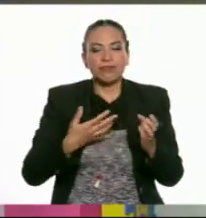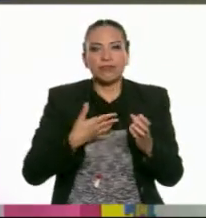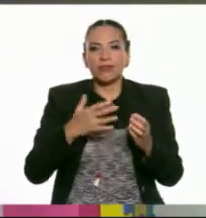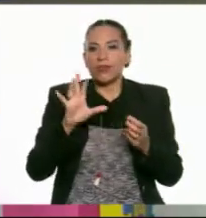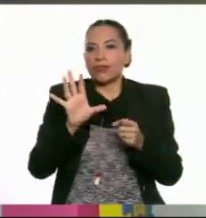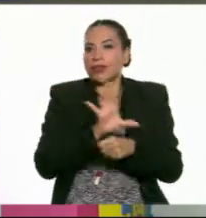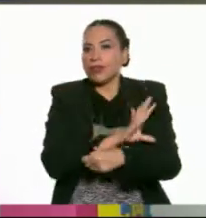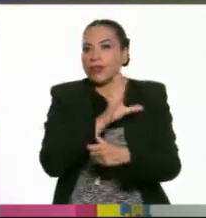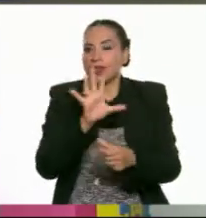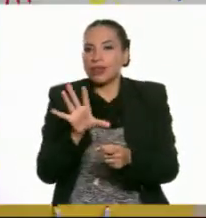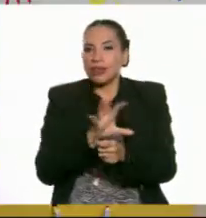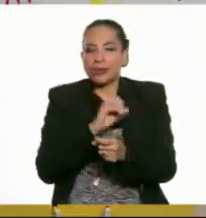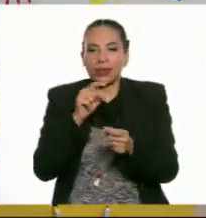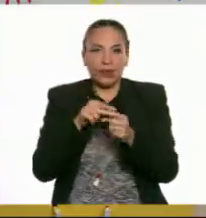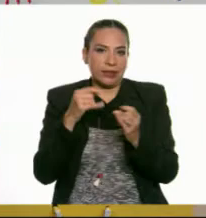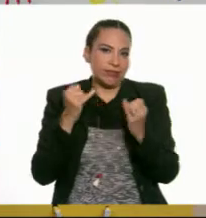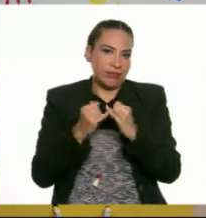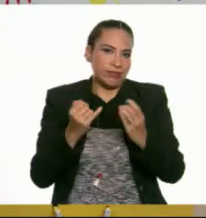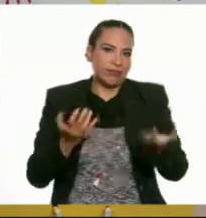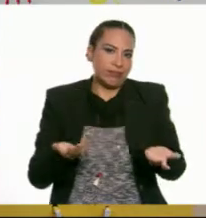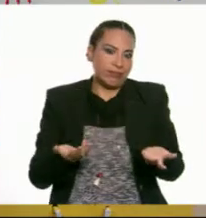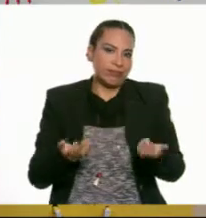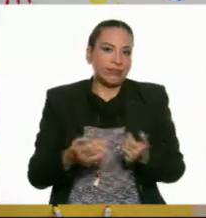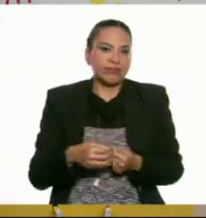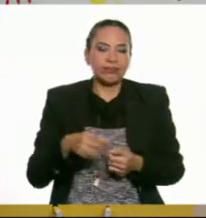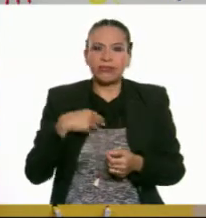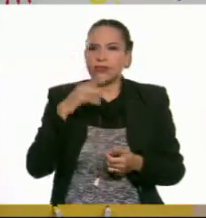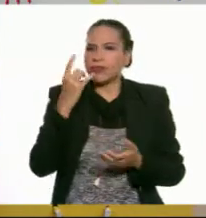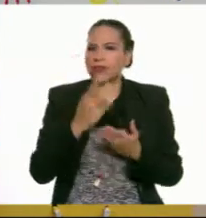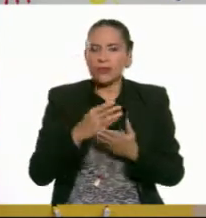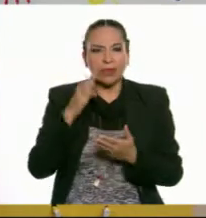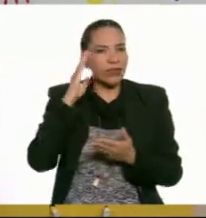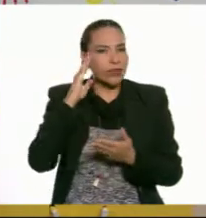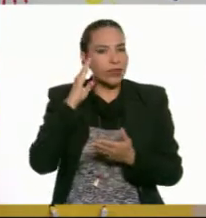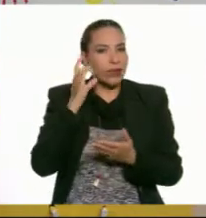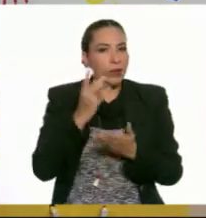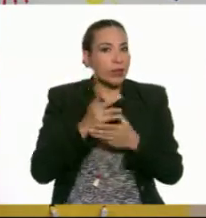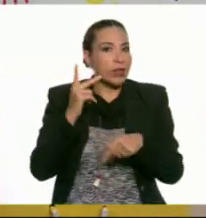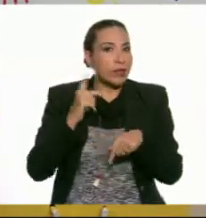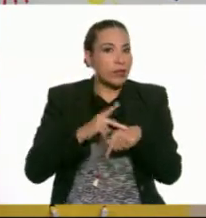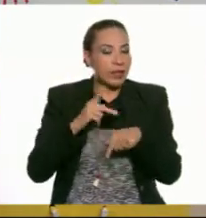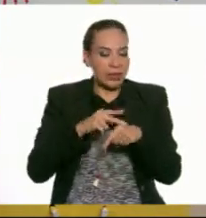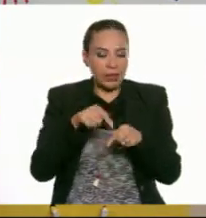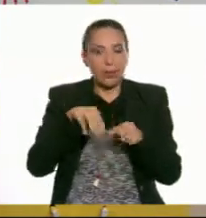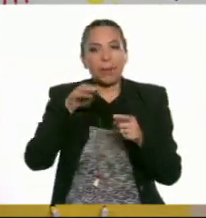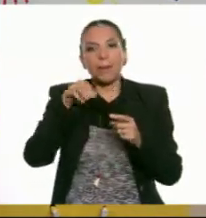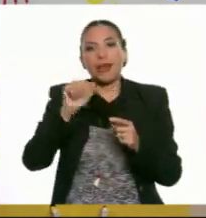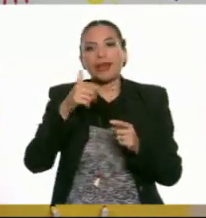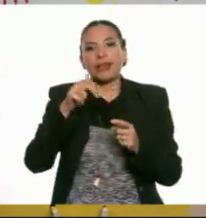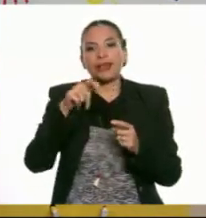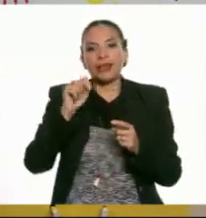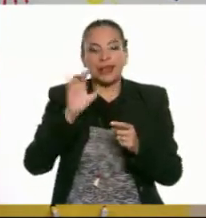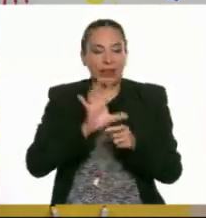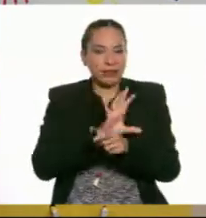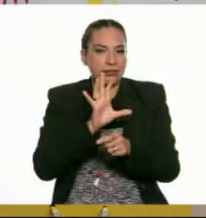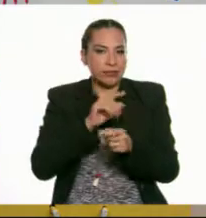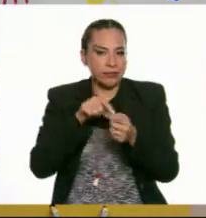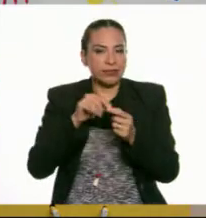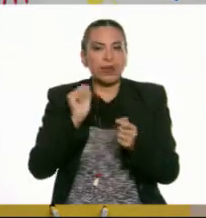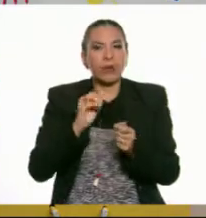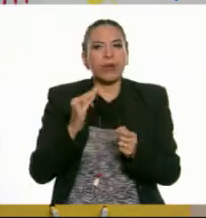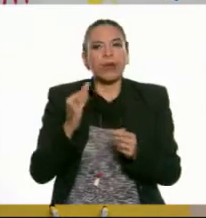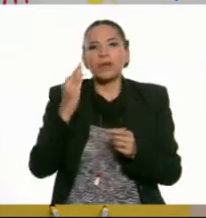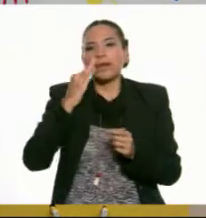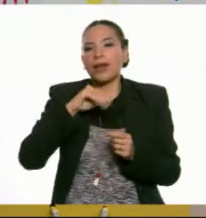imán. Y un electroimán también. Bien. No solamente nos quedamos con la piedra de magnetita, sino que hay un imán artificial